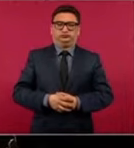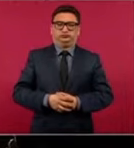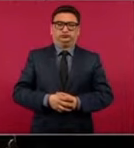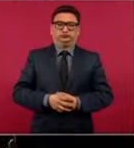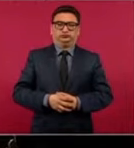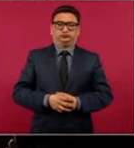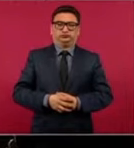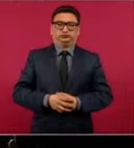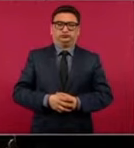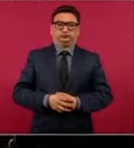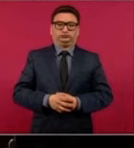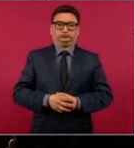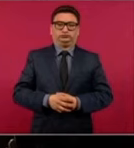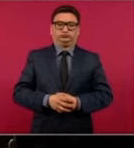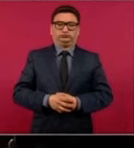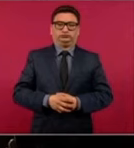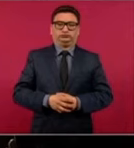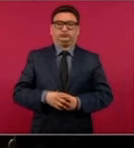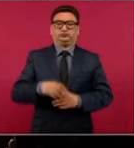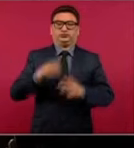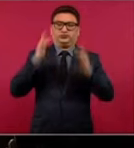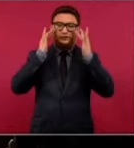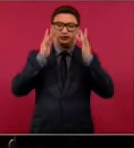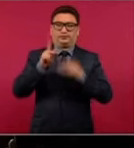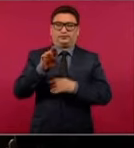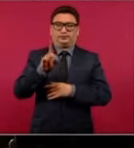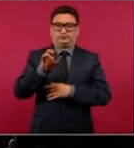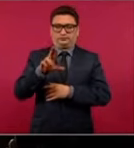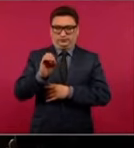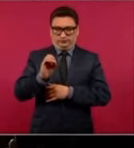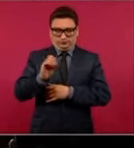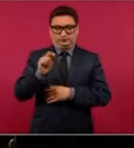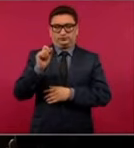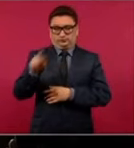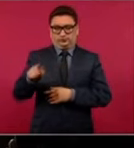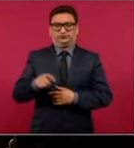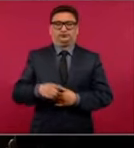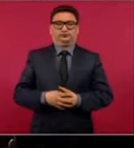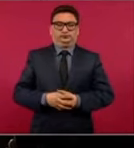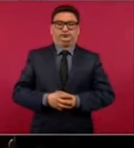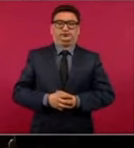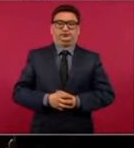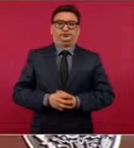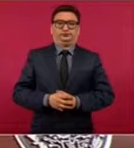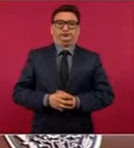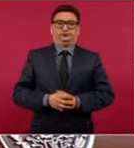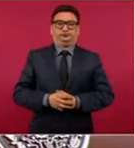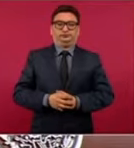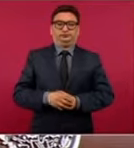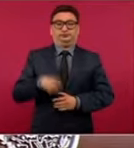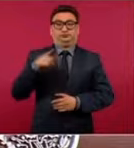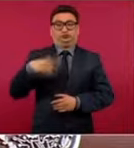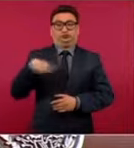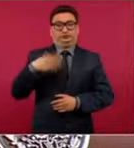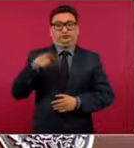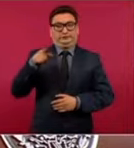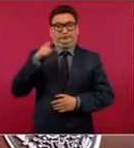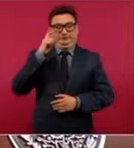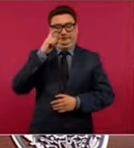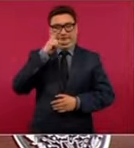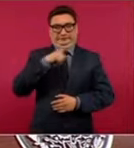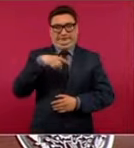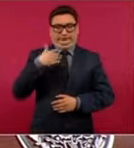Pedro, ahí está, cañón, como dirían los jóvenes,